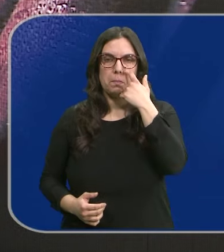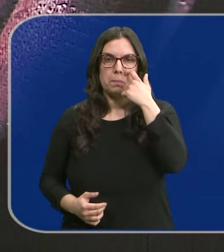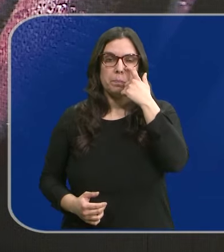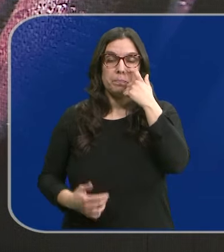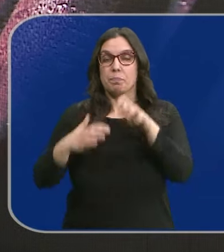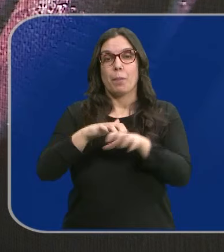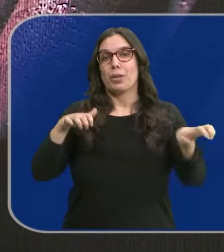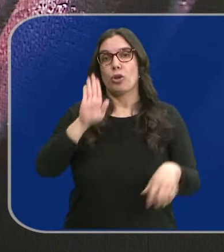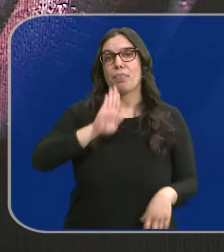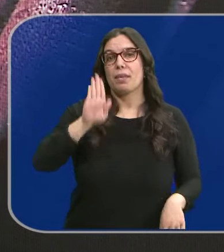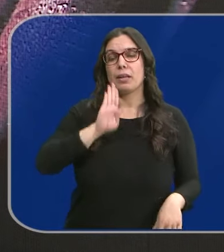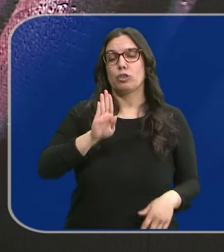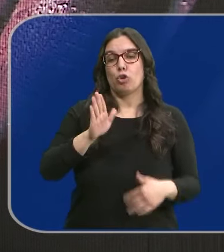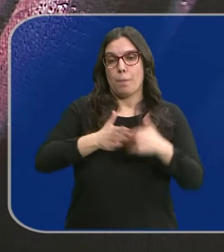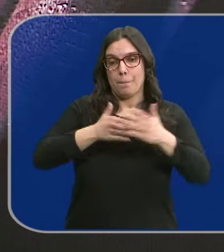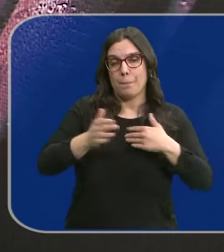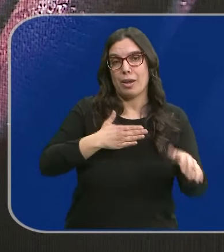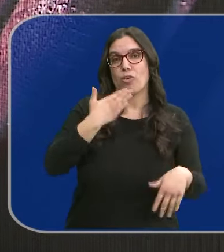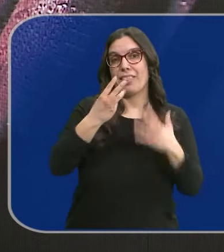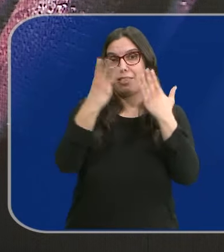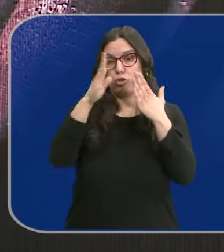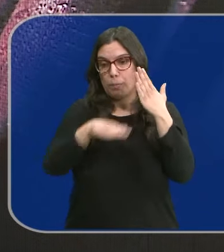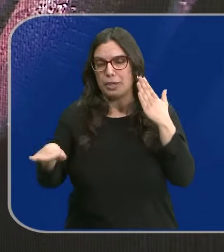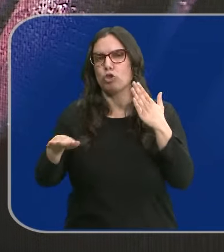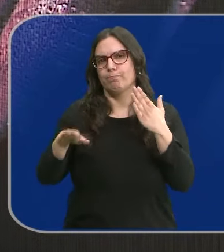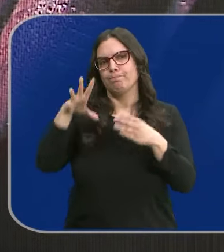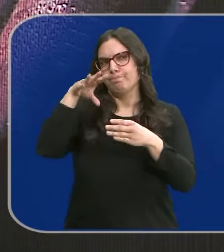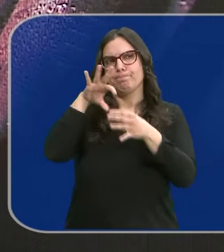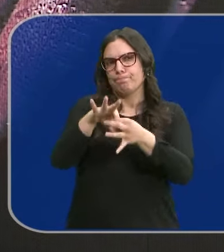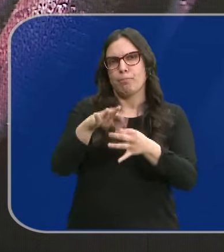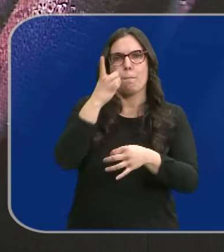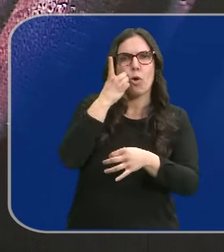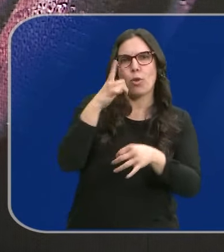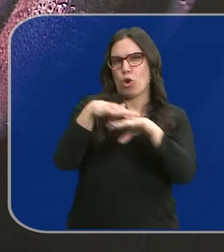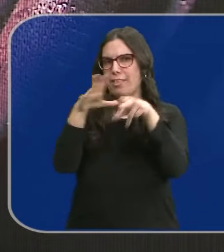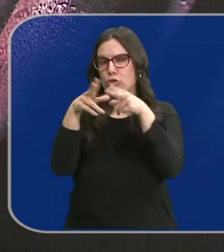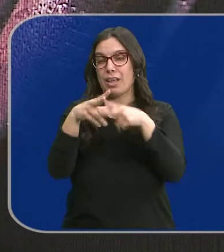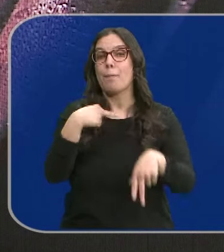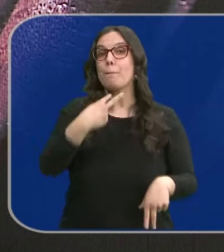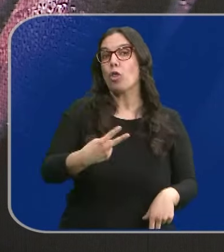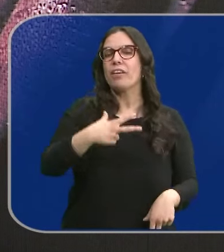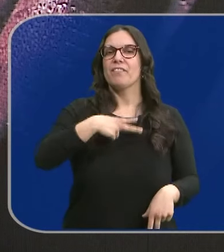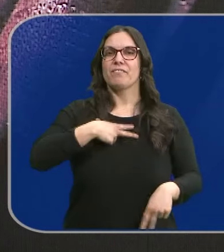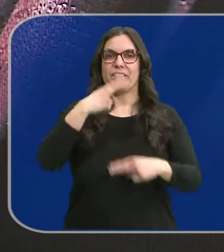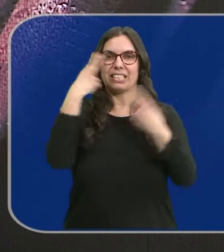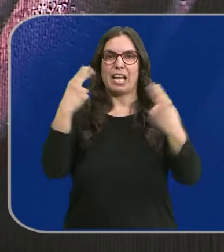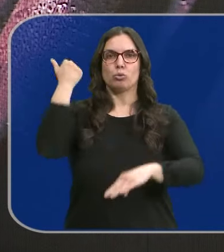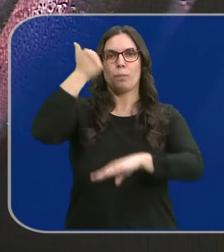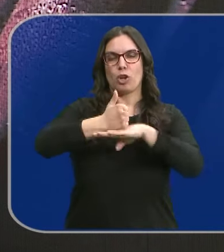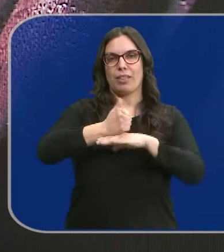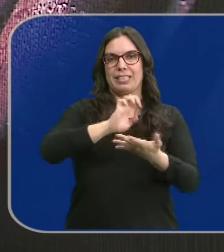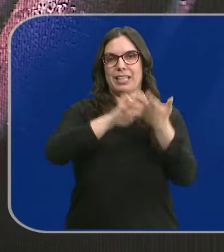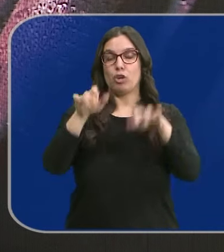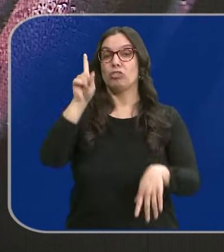En la mayor parte de los delitos que cometen los menores interviene el teléfono móvil y las redes sociales. Lo ha dicho hoy el fiscal superior de Castilla y León, que advierte